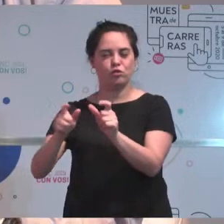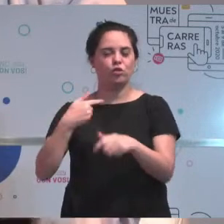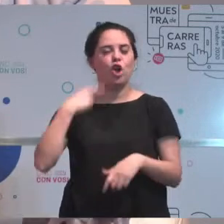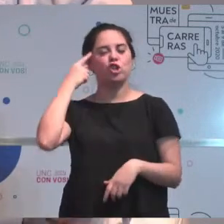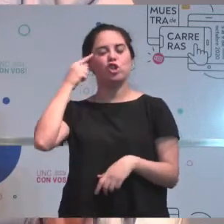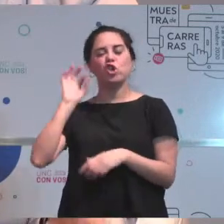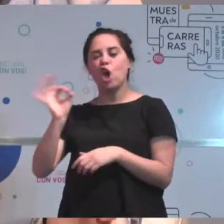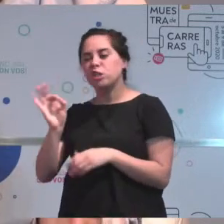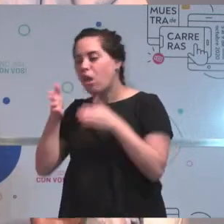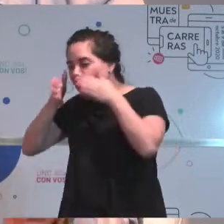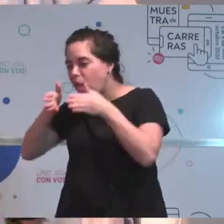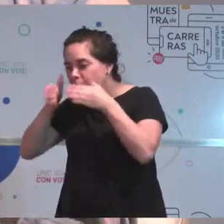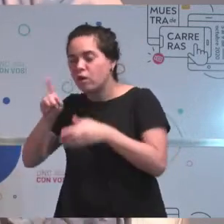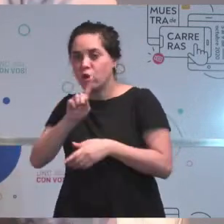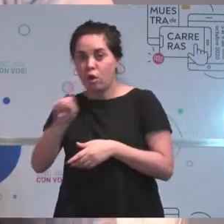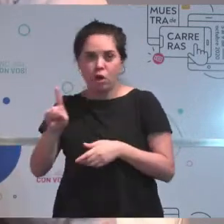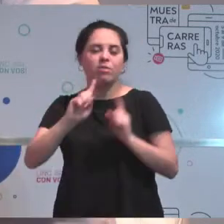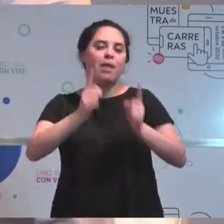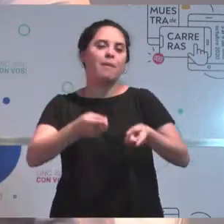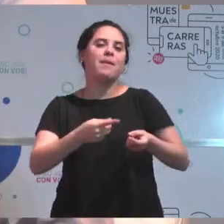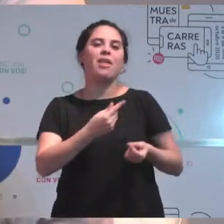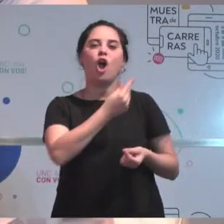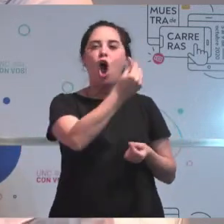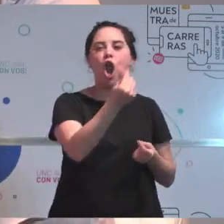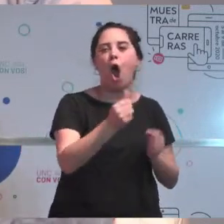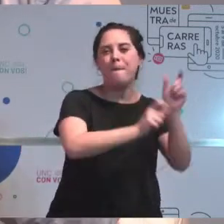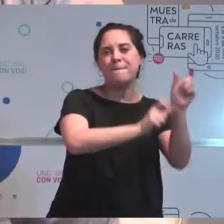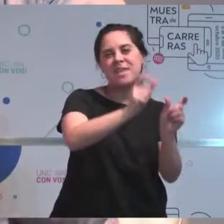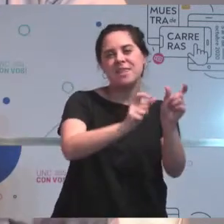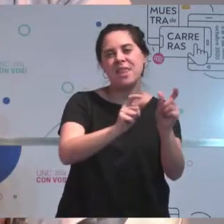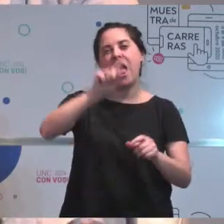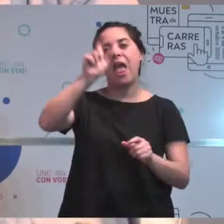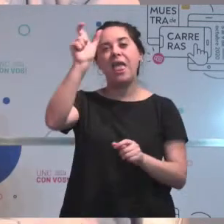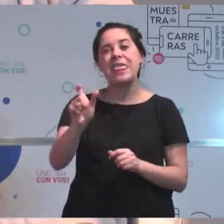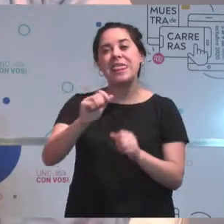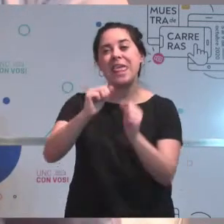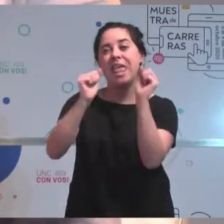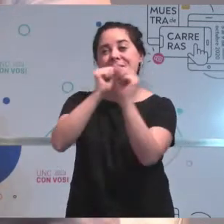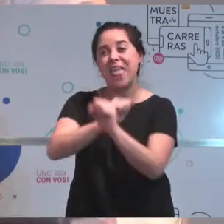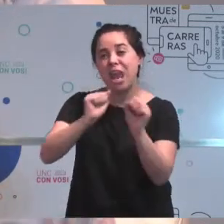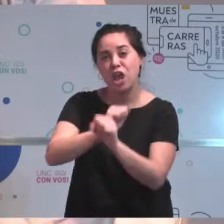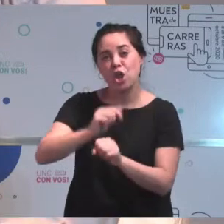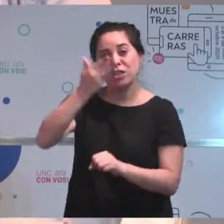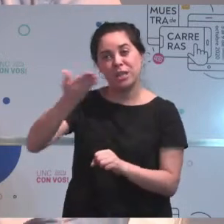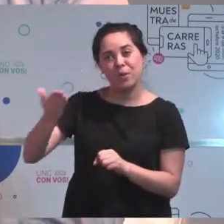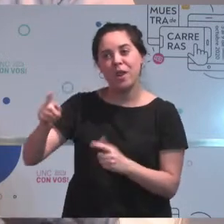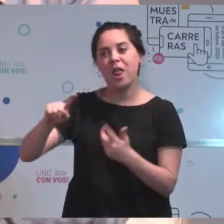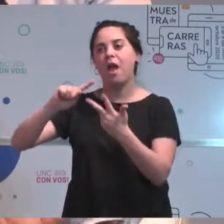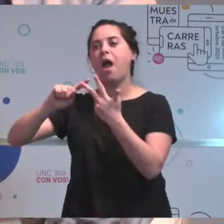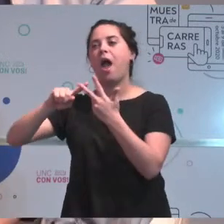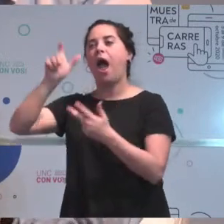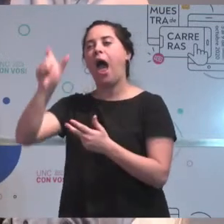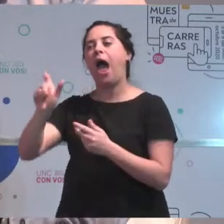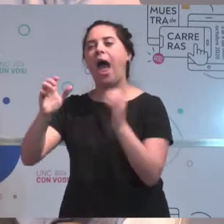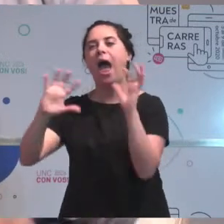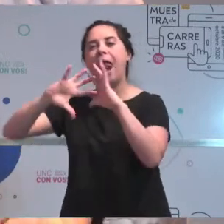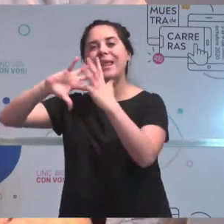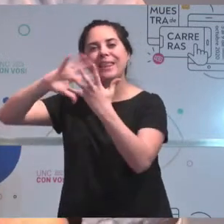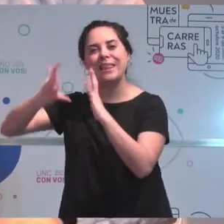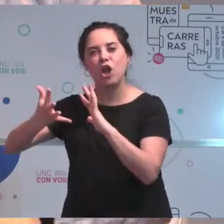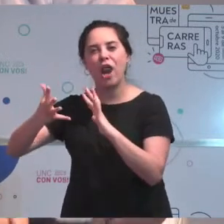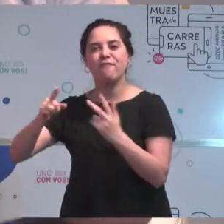me vinculo a un economista, me vinculo a un ingeniero civil, a un arquitecto, a un geógrafo, a un ingeniero en sistemas,